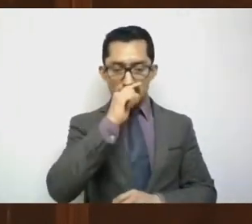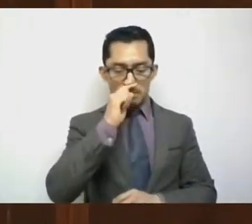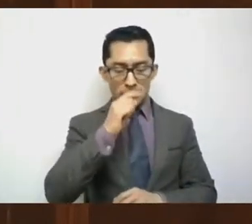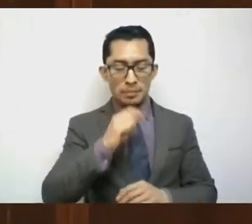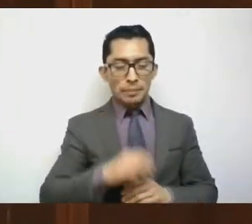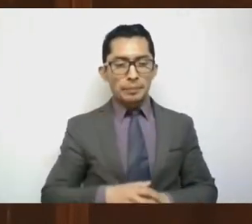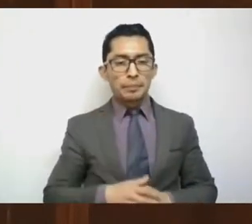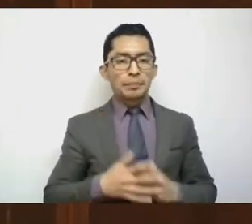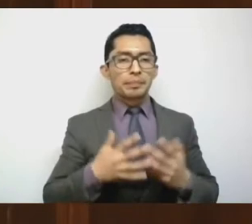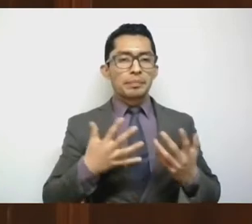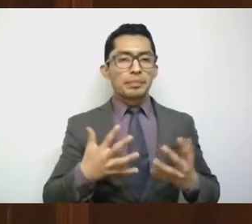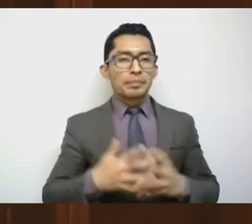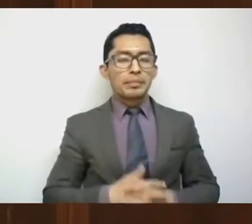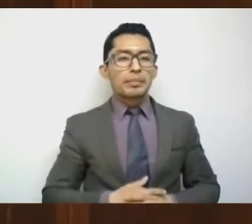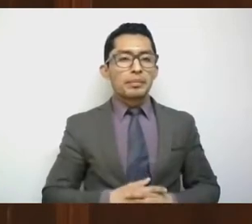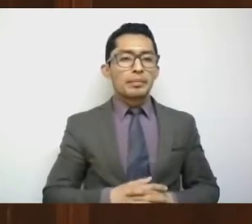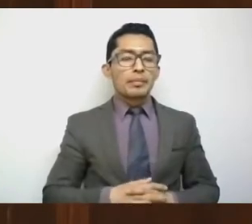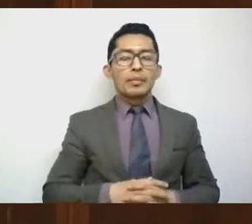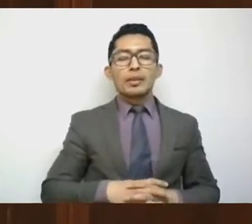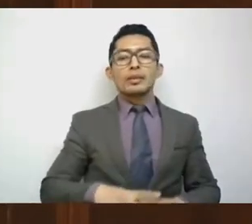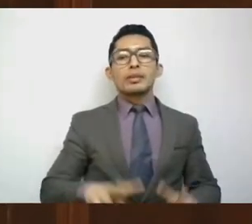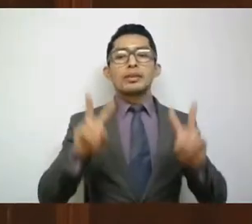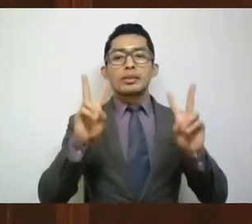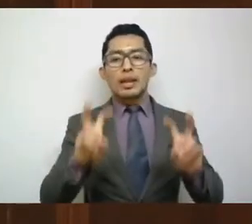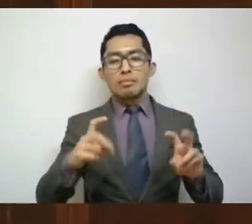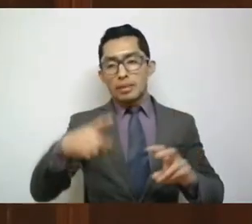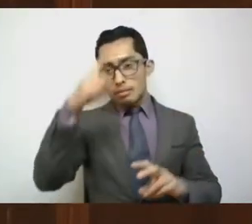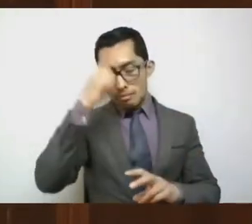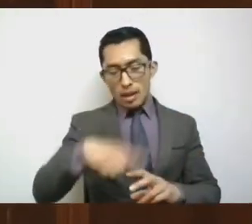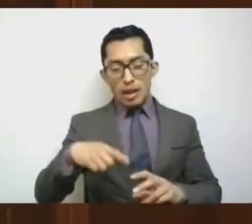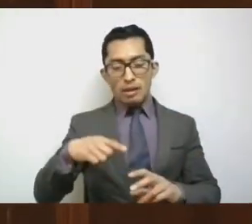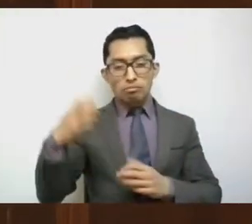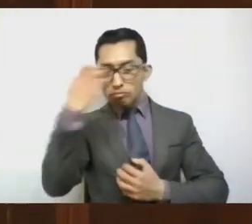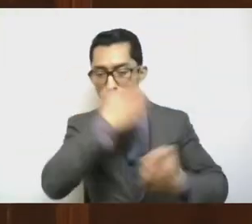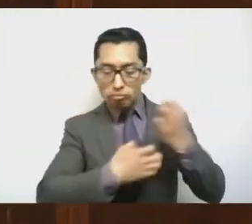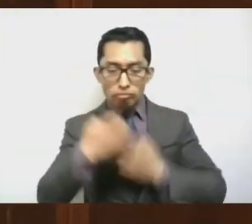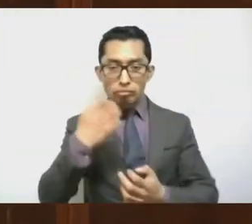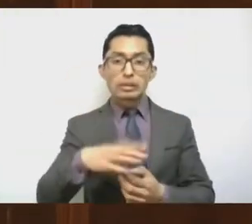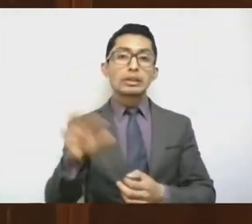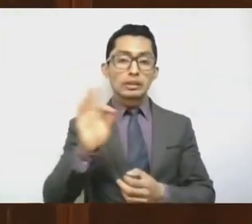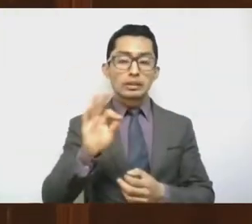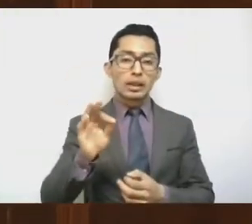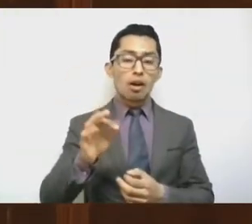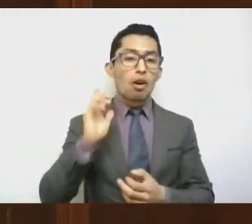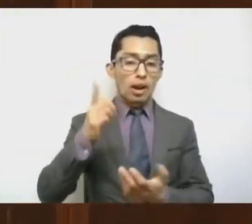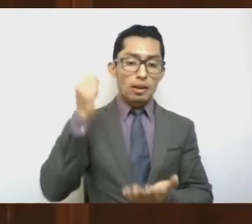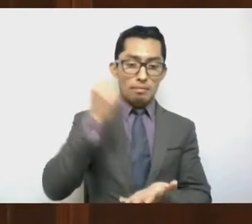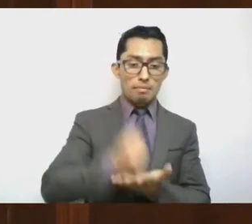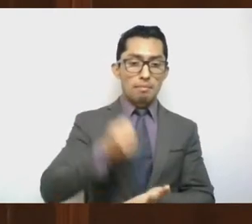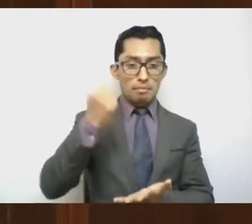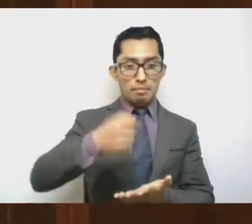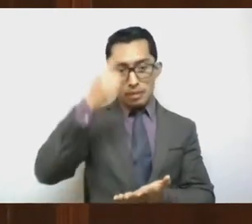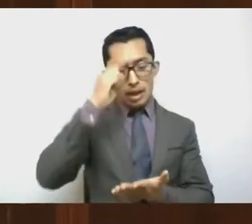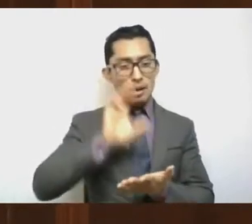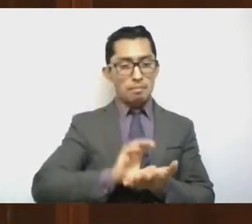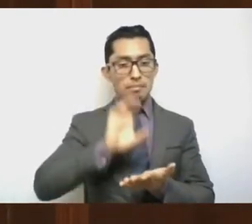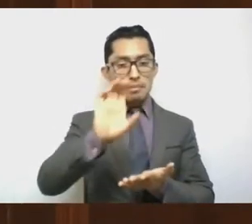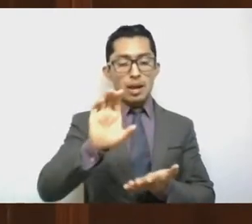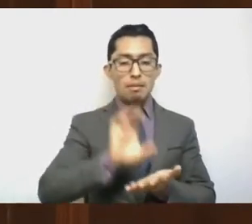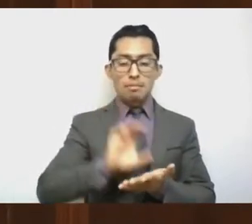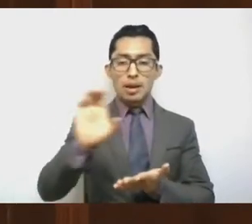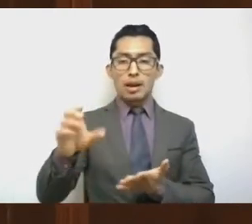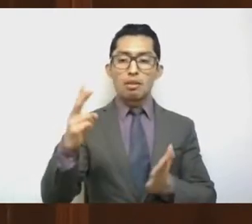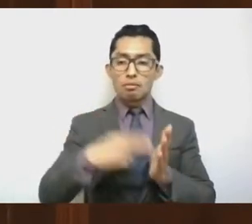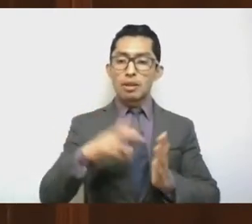asunto de la dictaminación y en su caso aprobación del paquete fiscal, pues es porque los